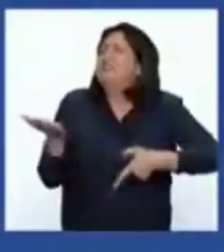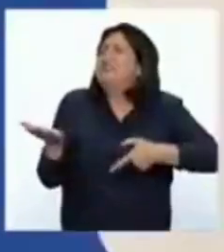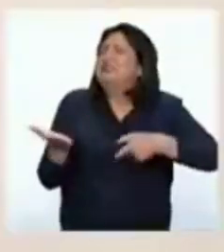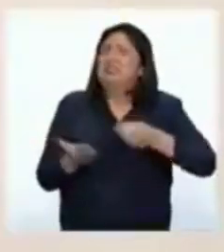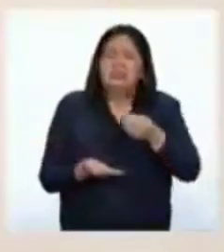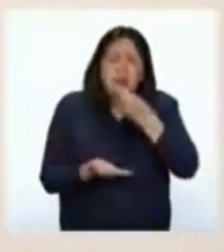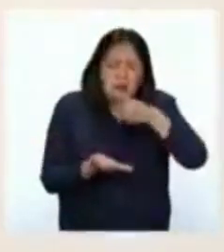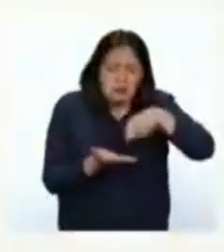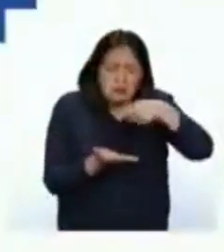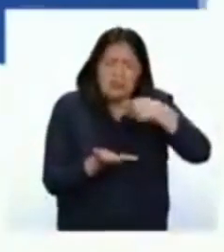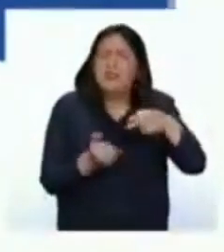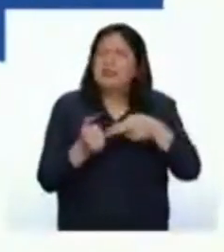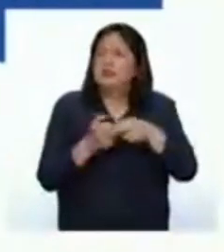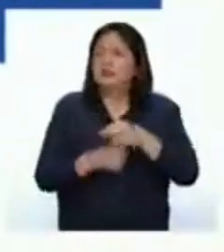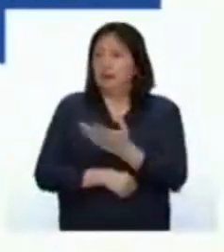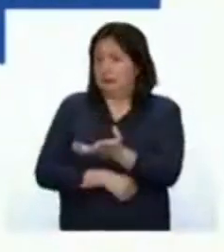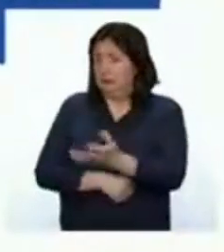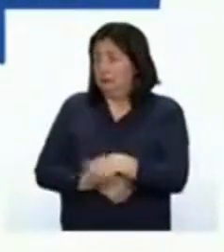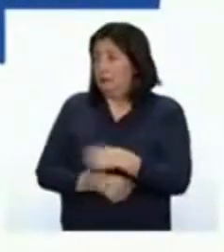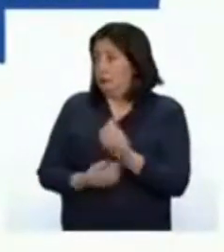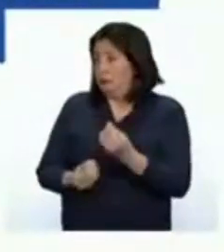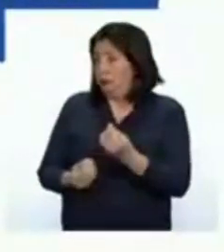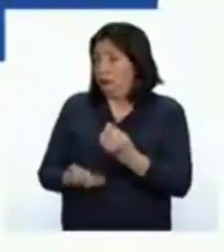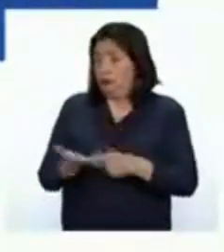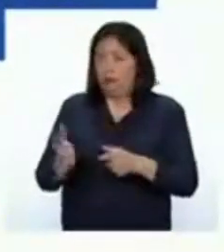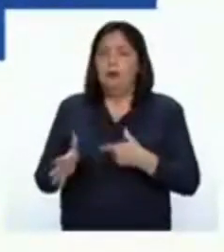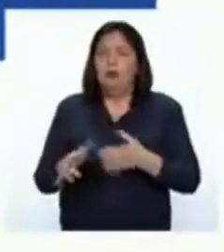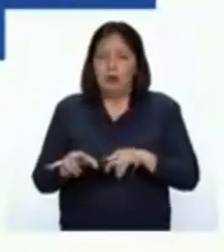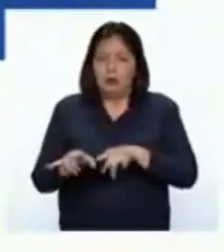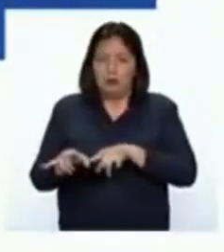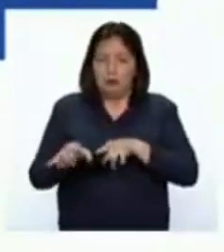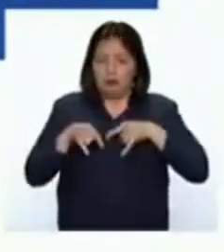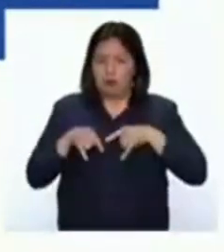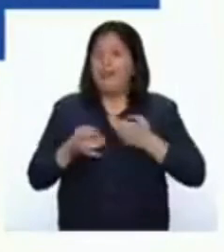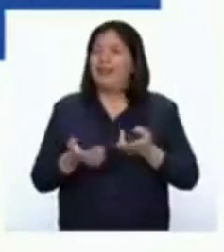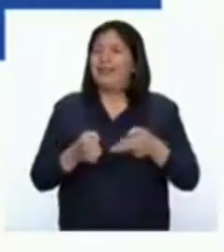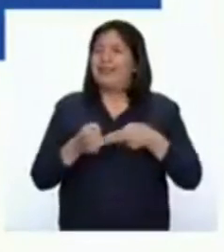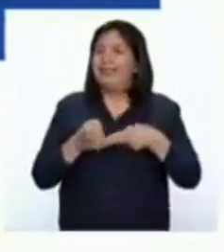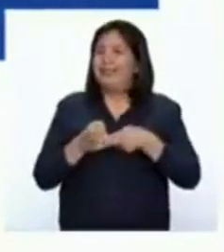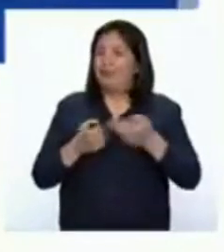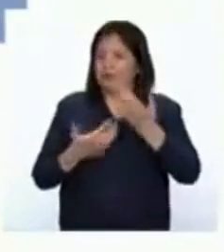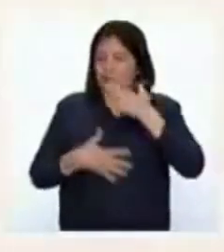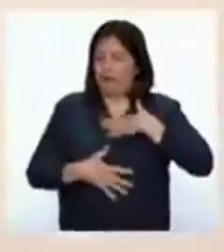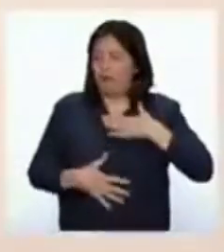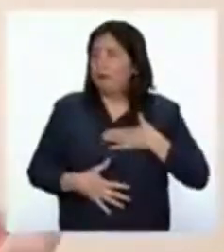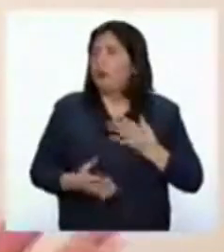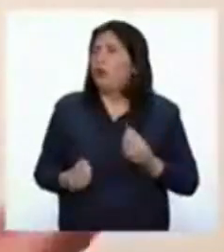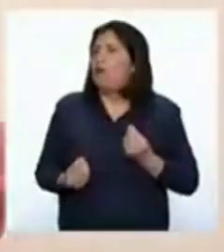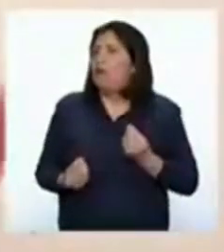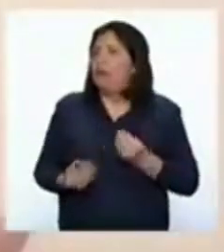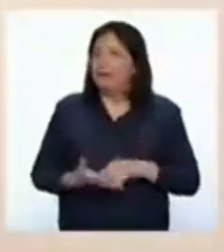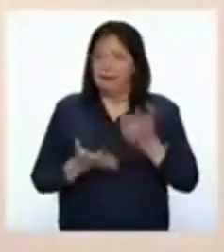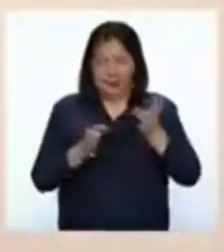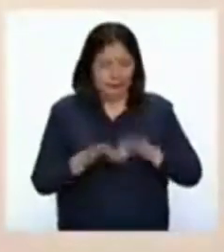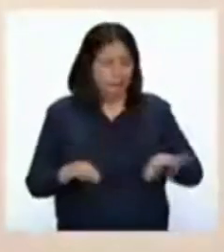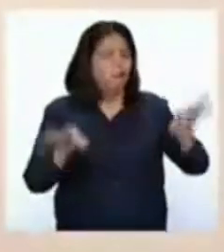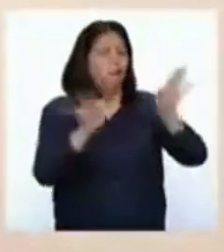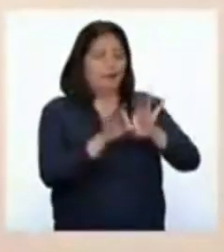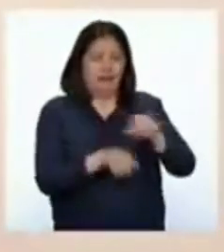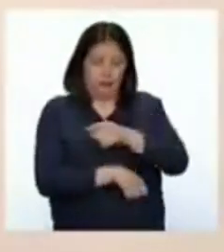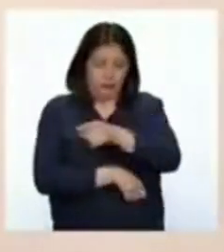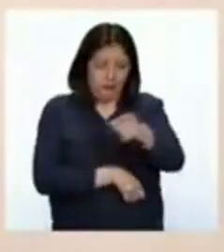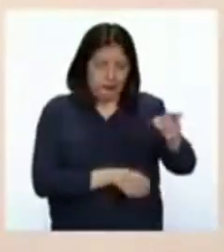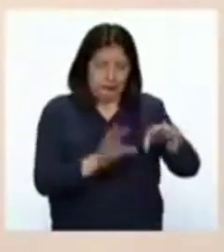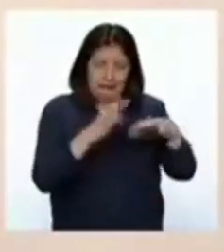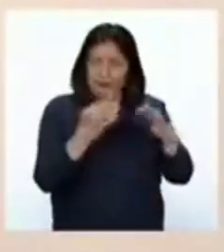hierro? Ahora, ¿cómo podemos mejorar la absorción del hierro en nuestro organismo? Es importante que todas y